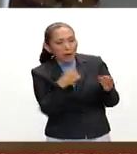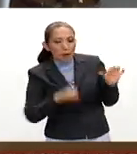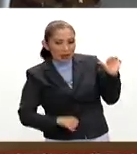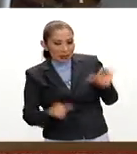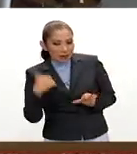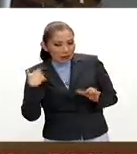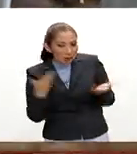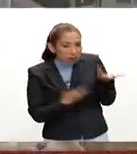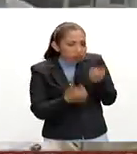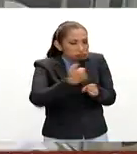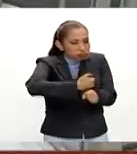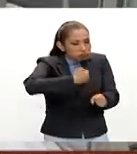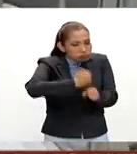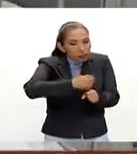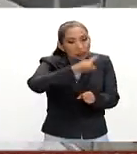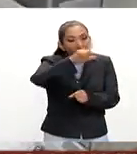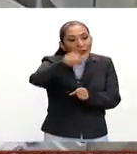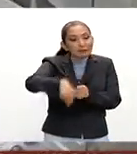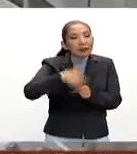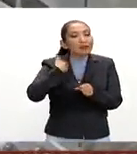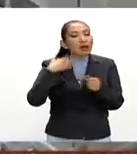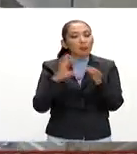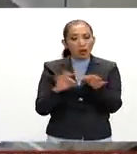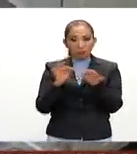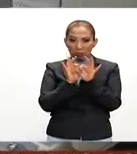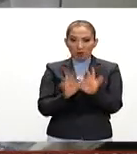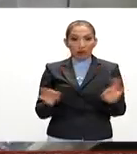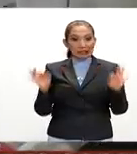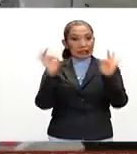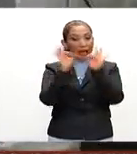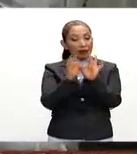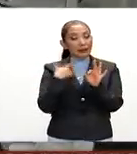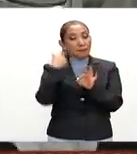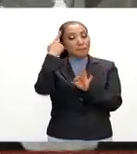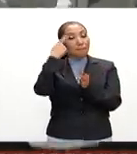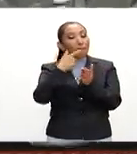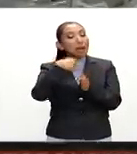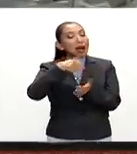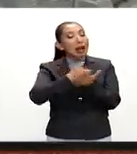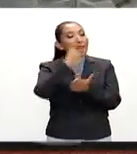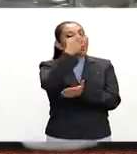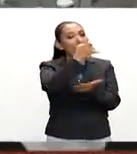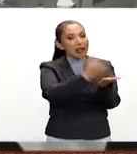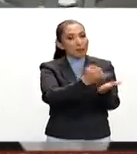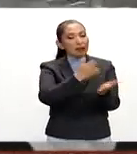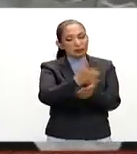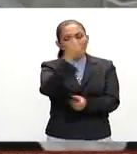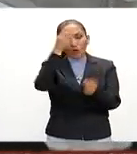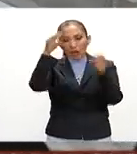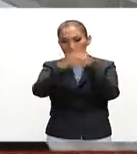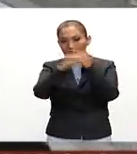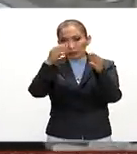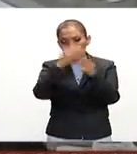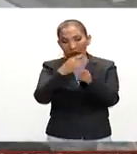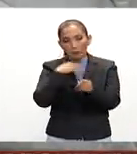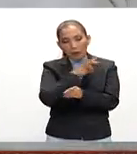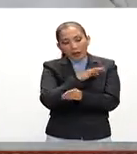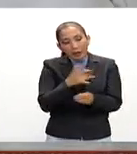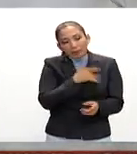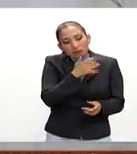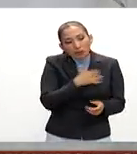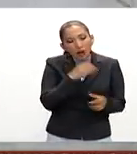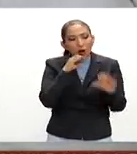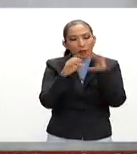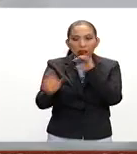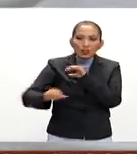dinámicas con ellos y después les damos una plática importante del ciclo tributario e incluso de algunas materias que les puedan llamar la atención como